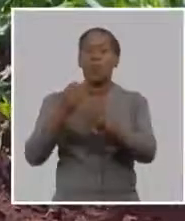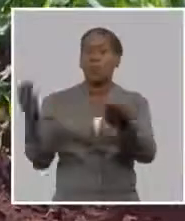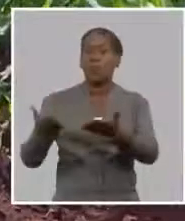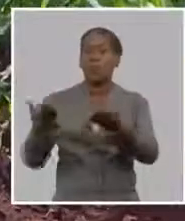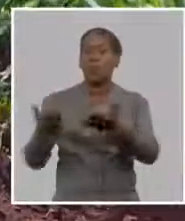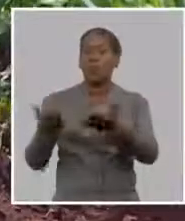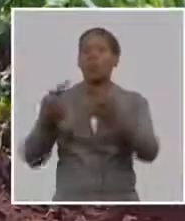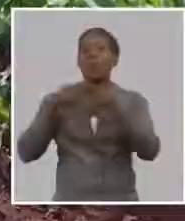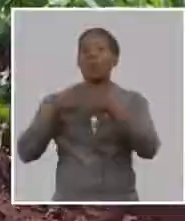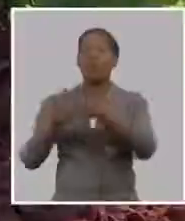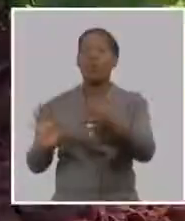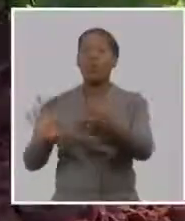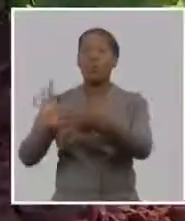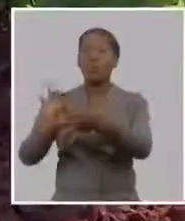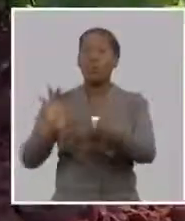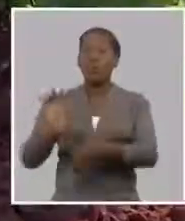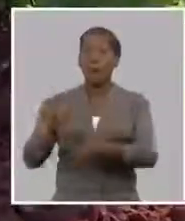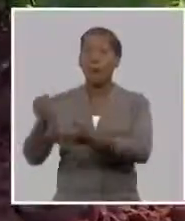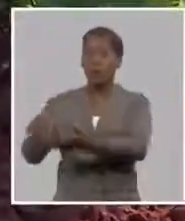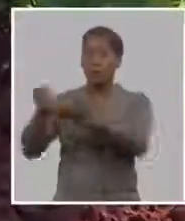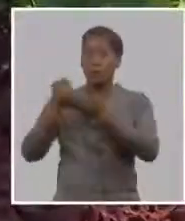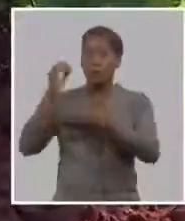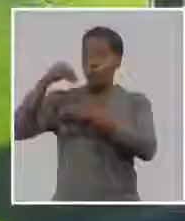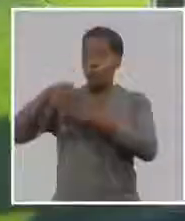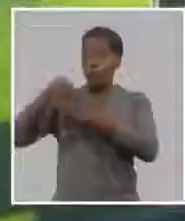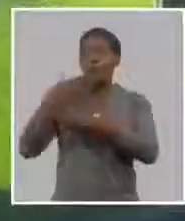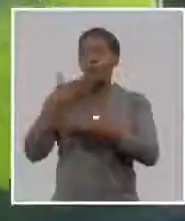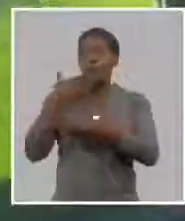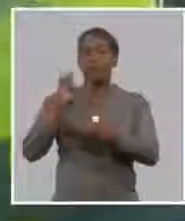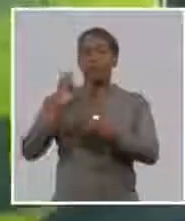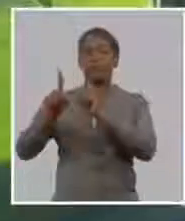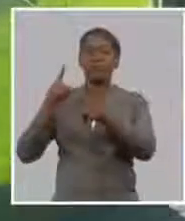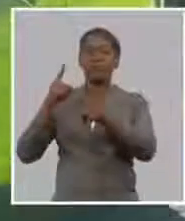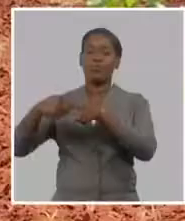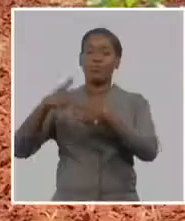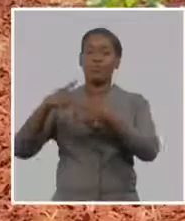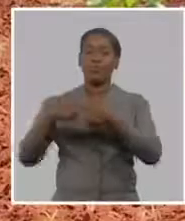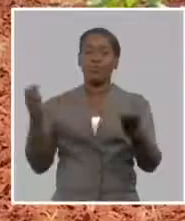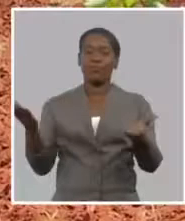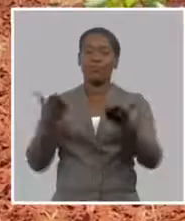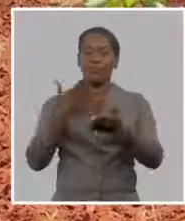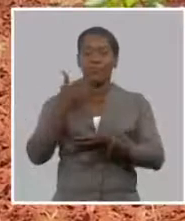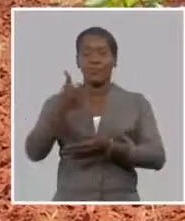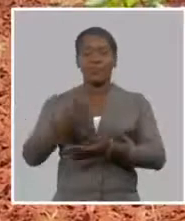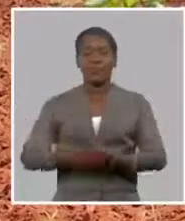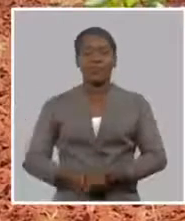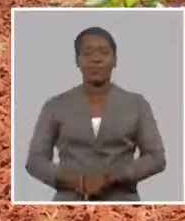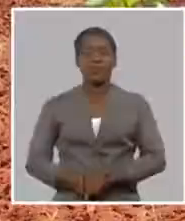mejores resultados desde Artemisa Alexander Sosa y Josmara Martínez especial para la mesa redonda